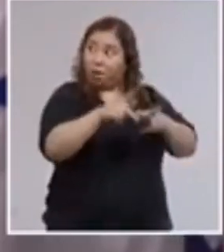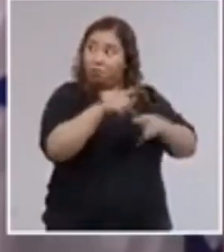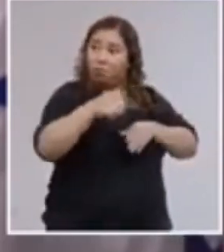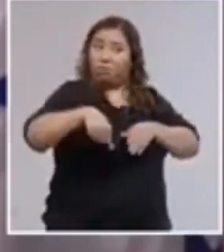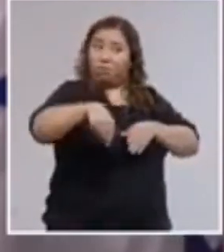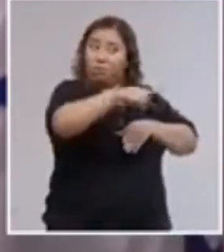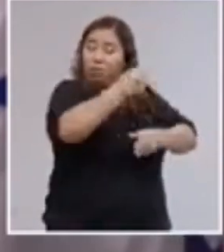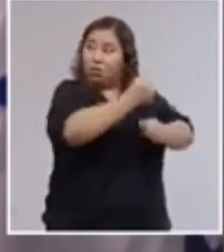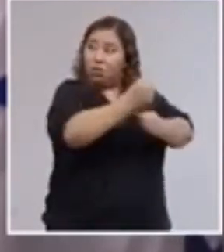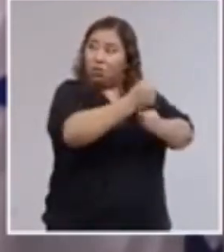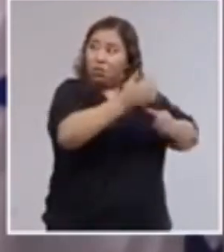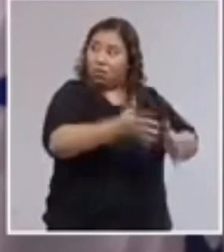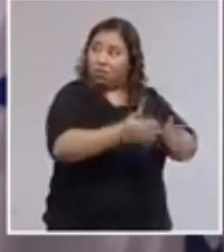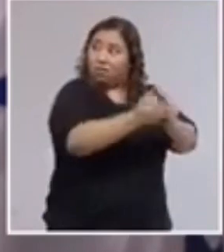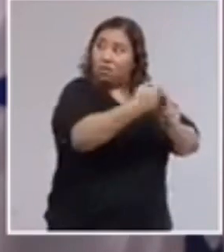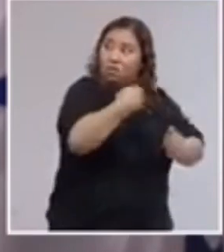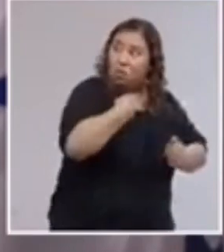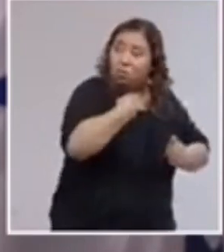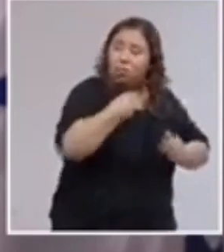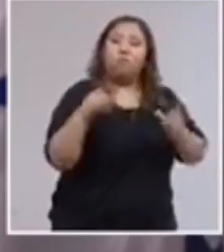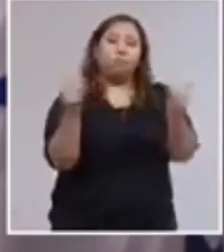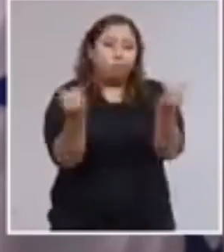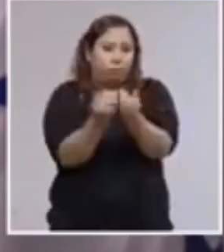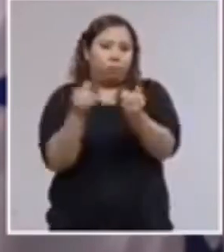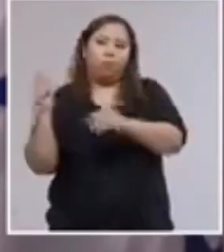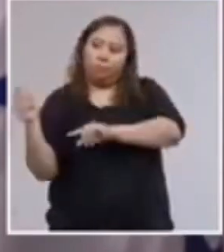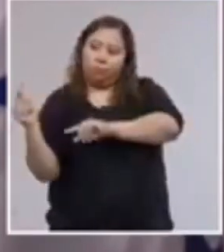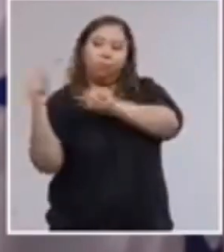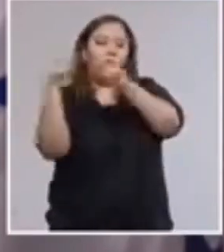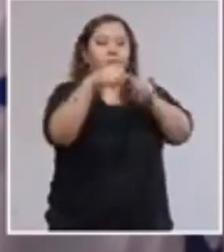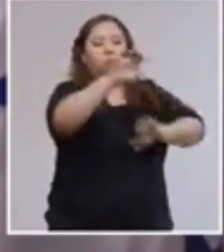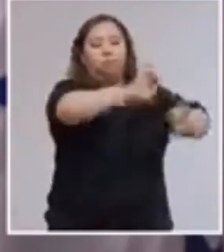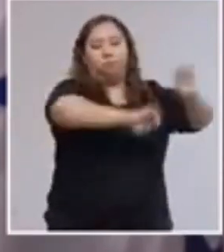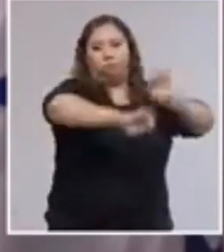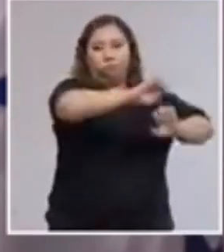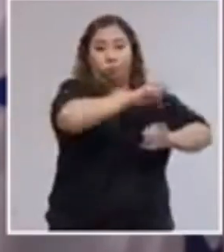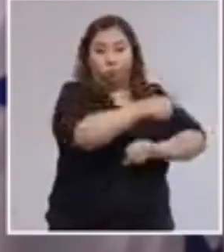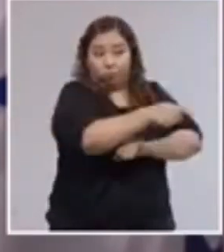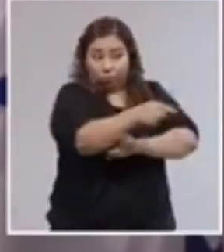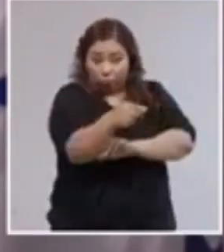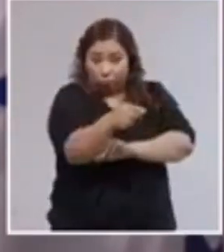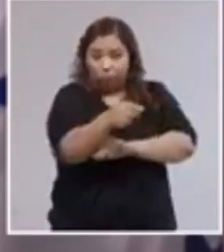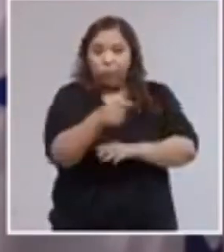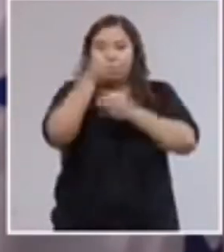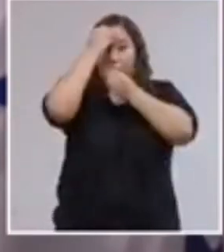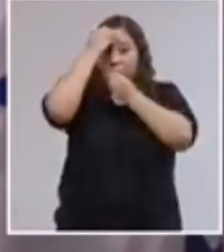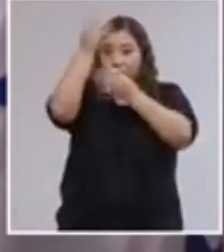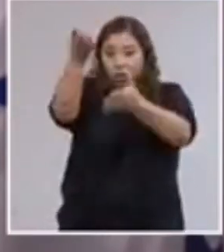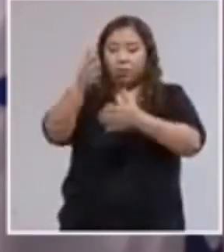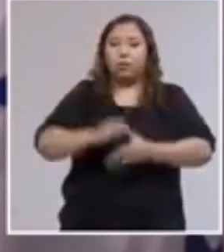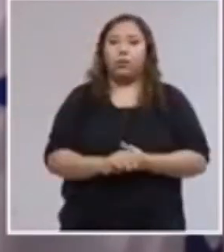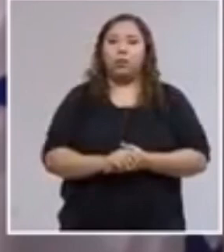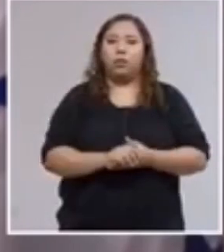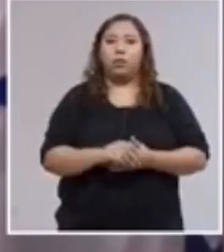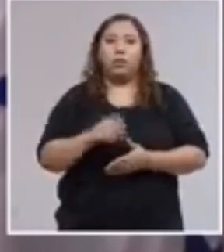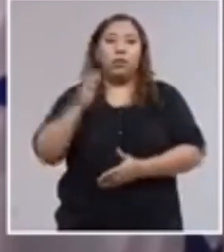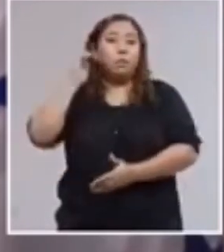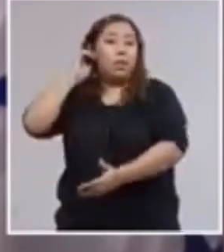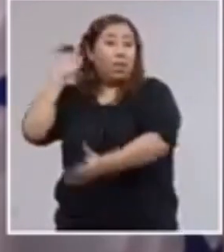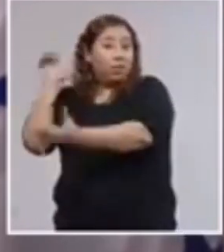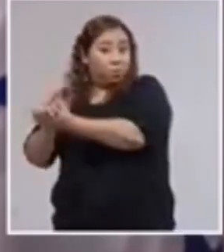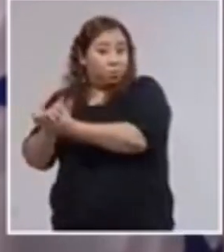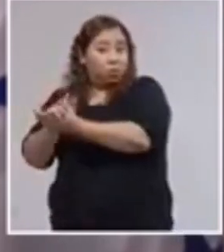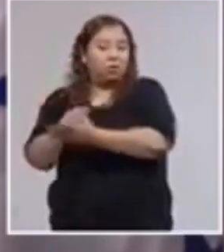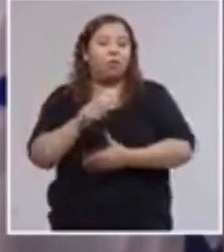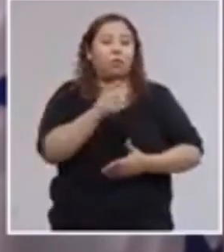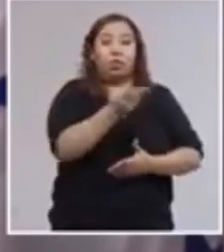evaluados por el equipo médico. Les informo, además, que dos de nuestros colaboradores, mi esposa Ana, han